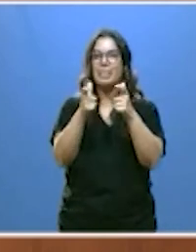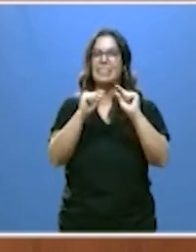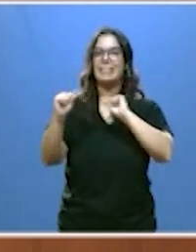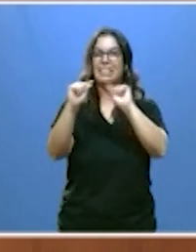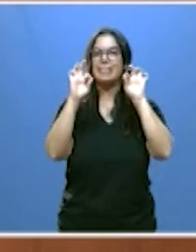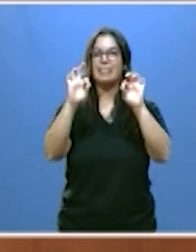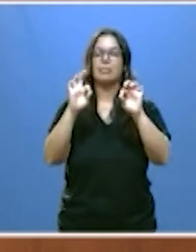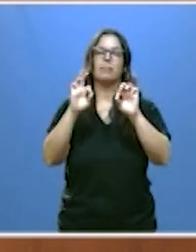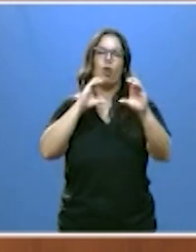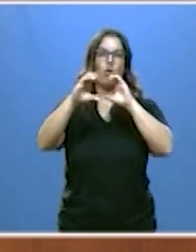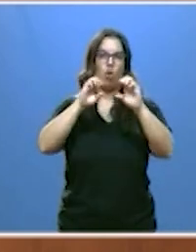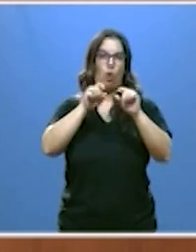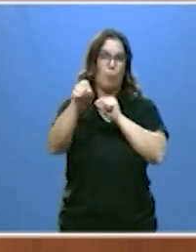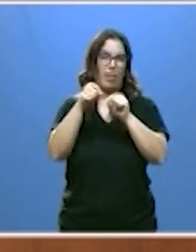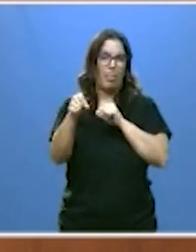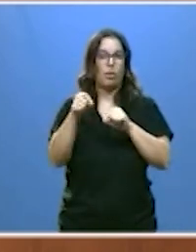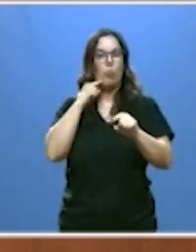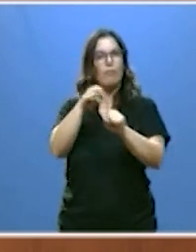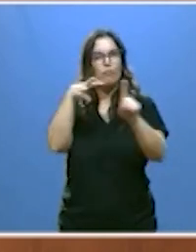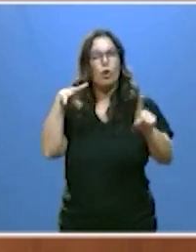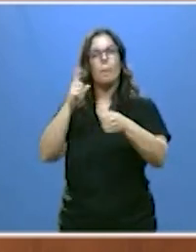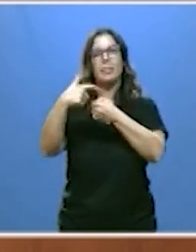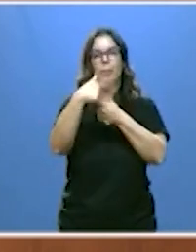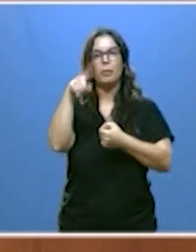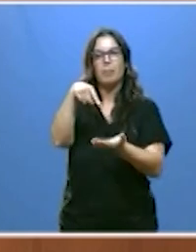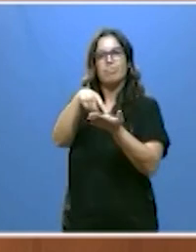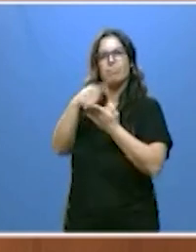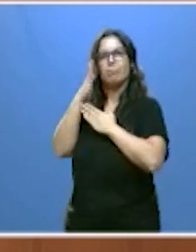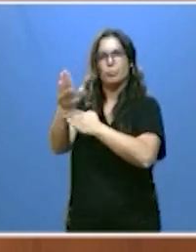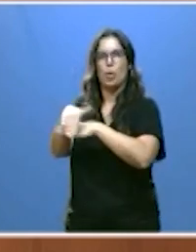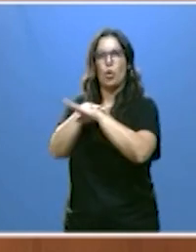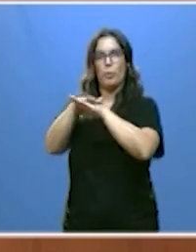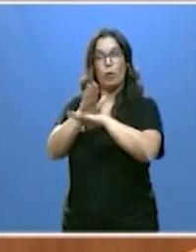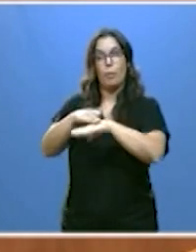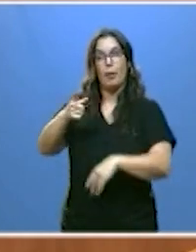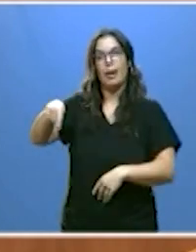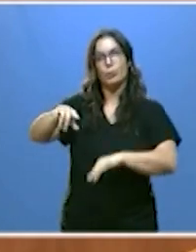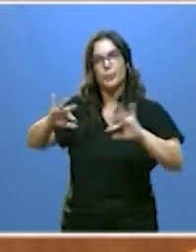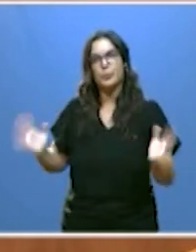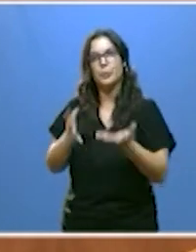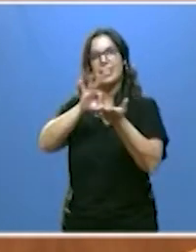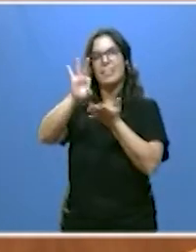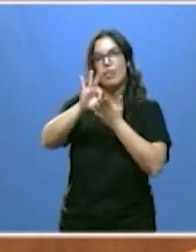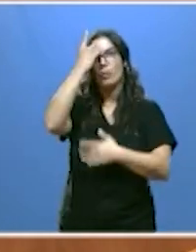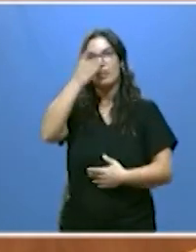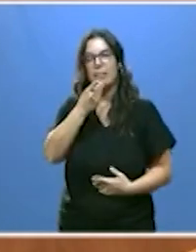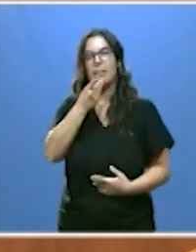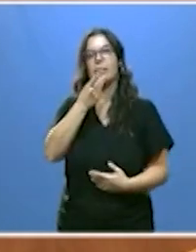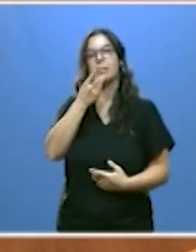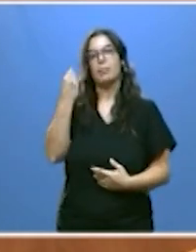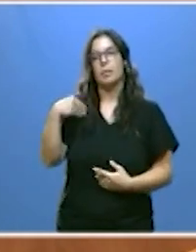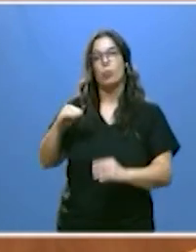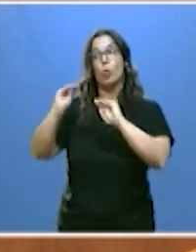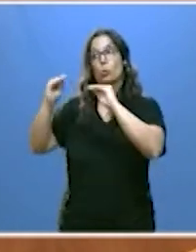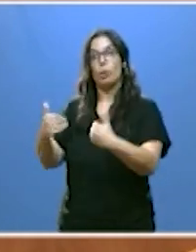como foro de participación y reivindicación al gobierno para que impulse los servicios digitales de su